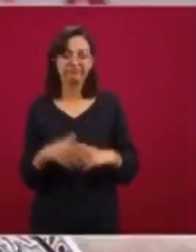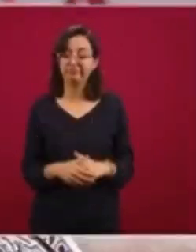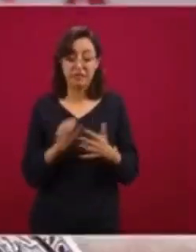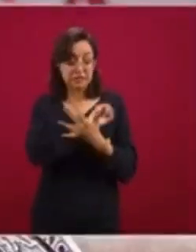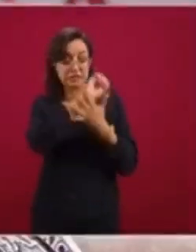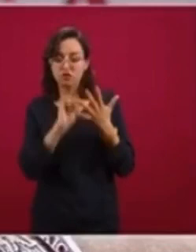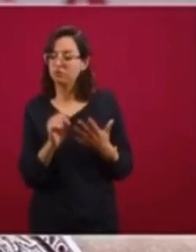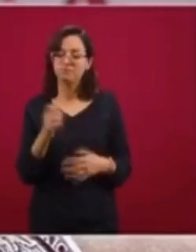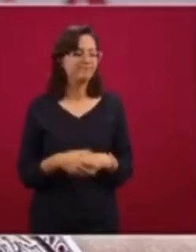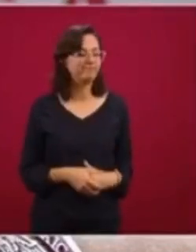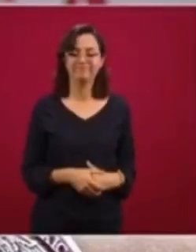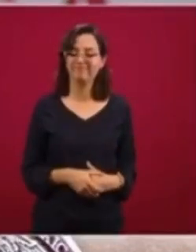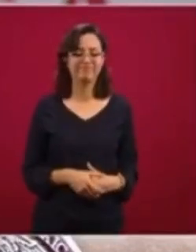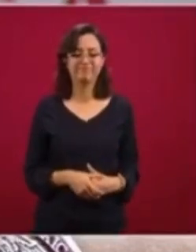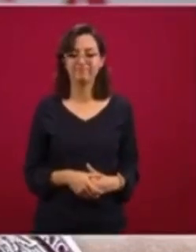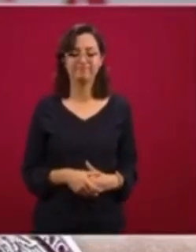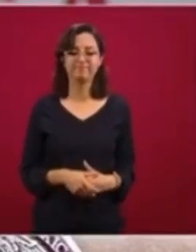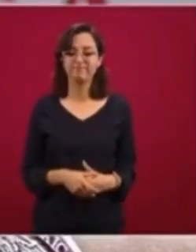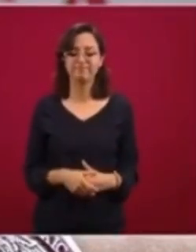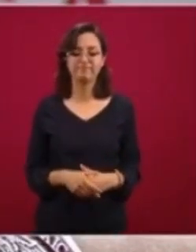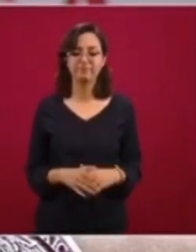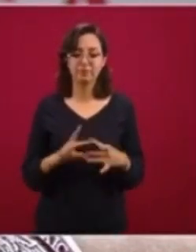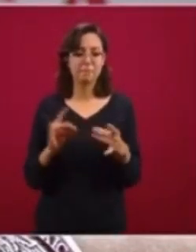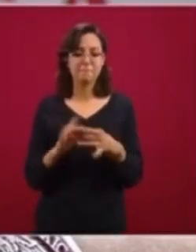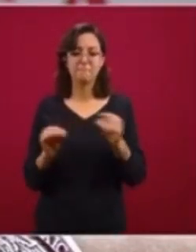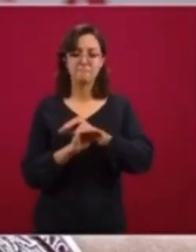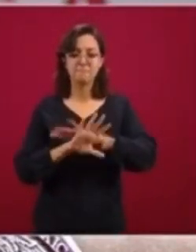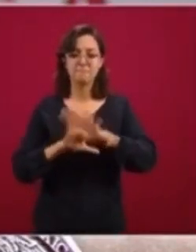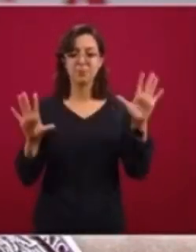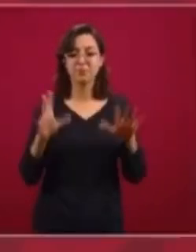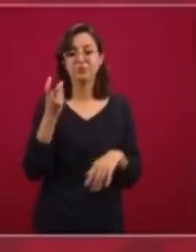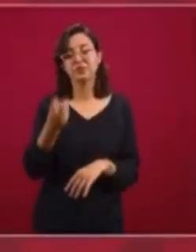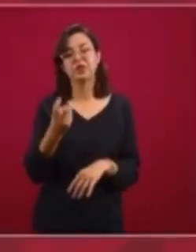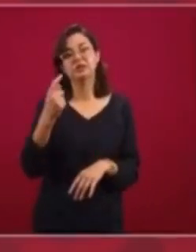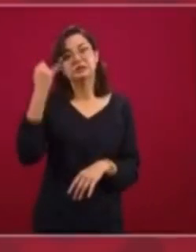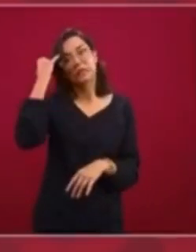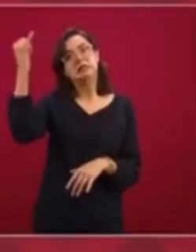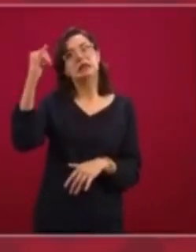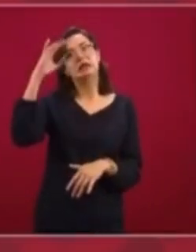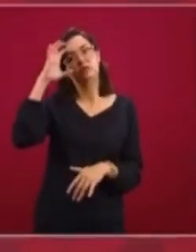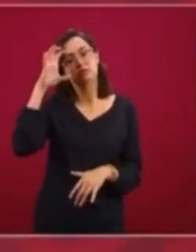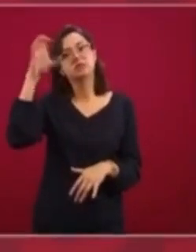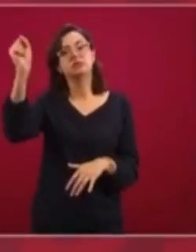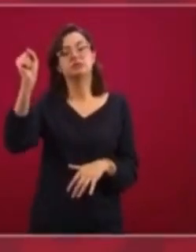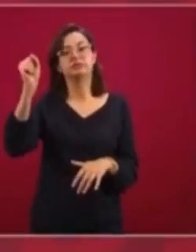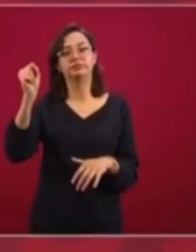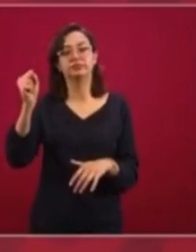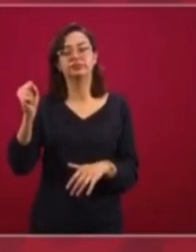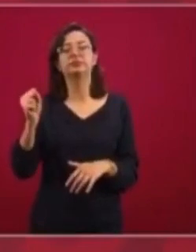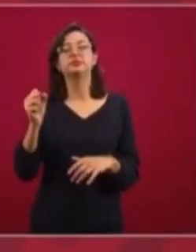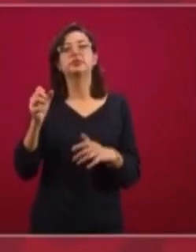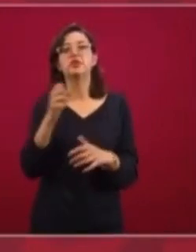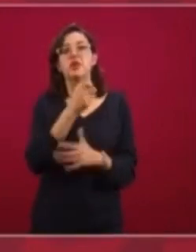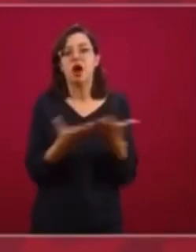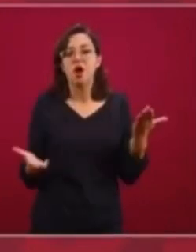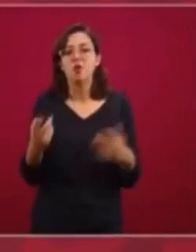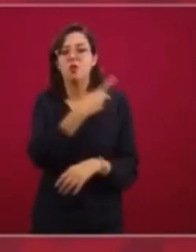así de claro. Esos son los paradigmas que se están